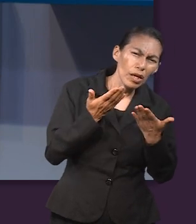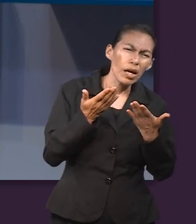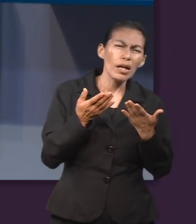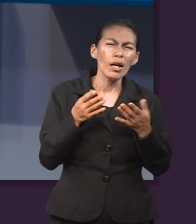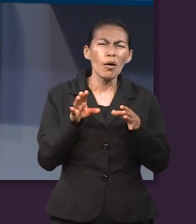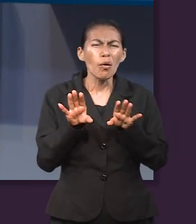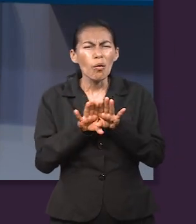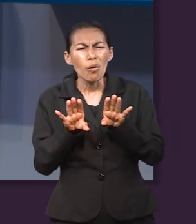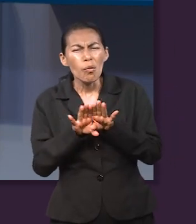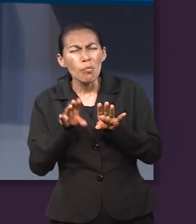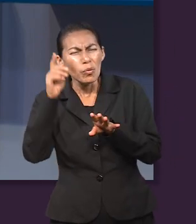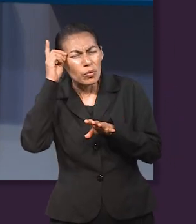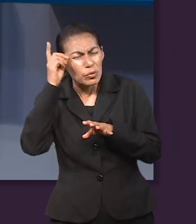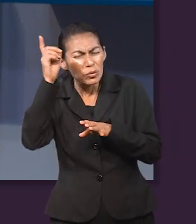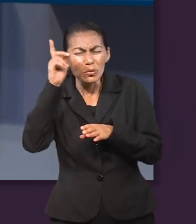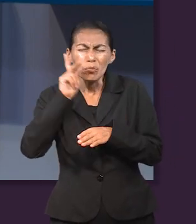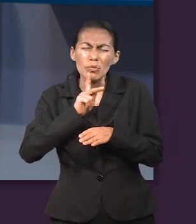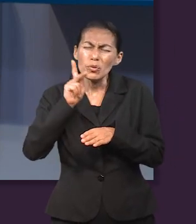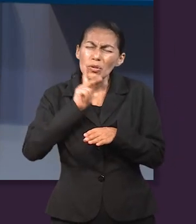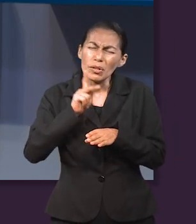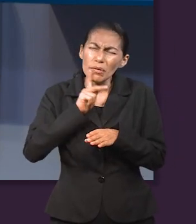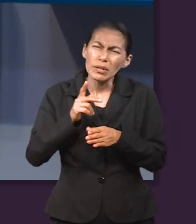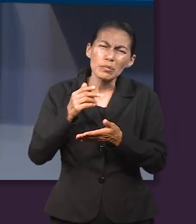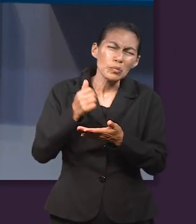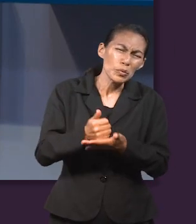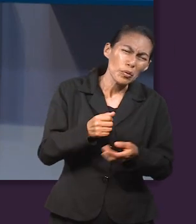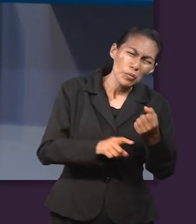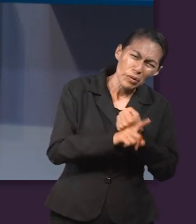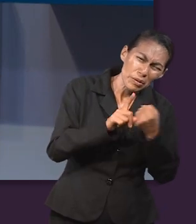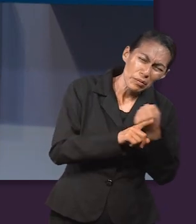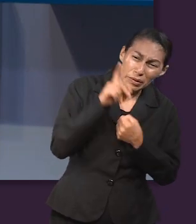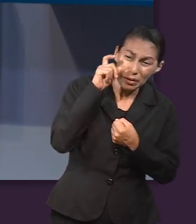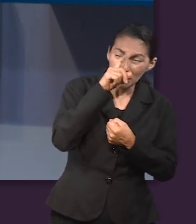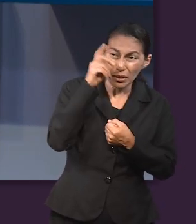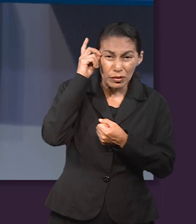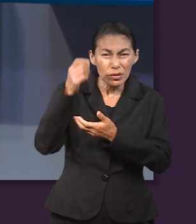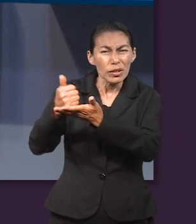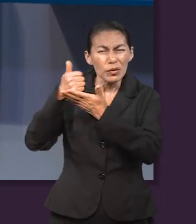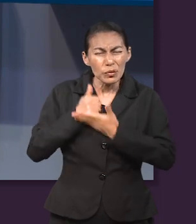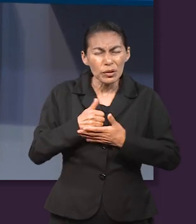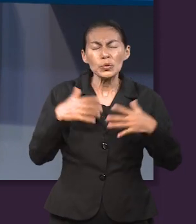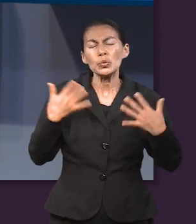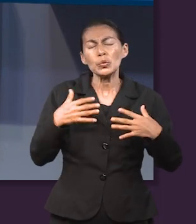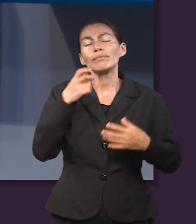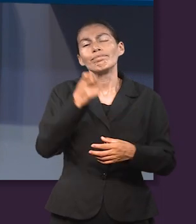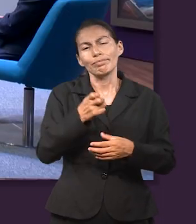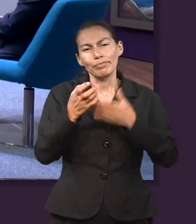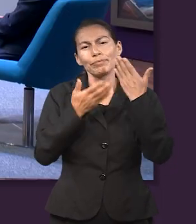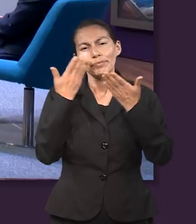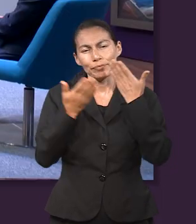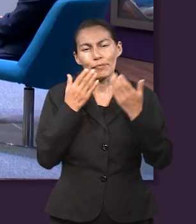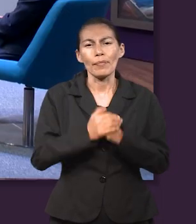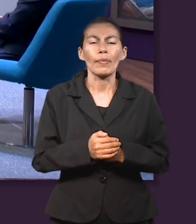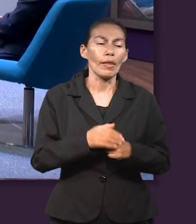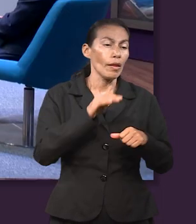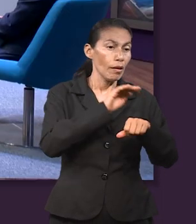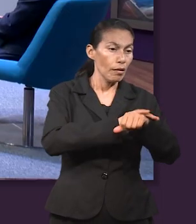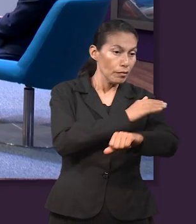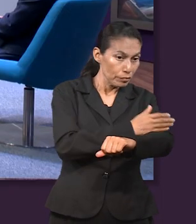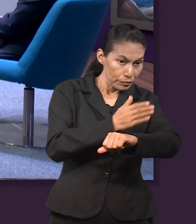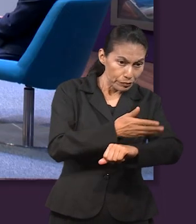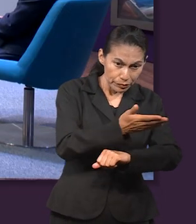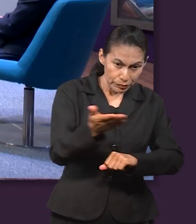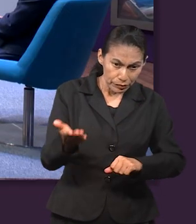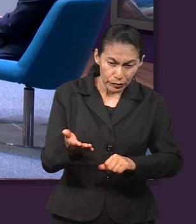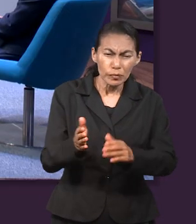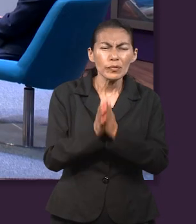poco el cómo y la forma en que Dios nos ayuda a superar todos esos problemas. Me acompañan en esta ocasión mis compañeros, y les voy a pedir que se